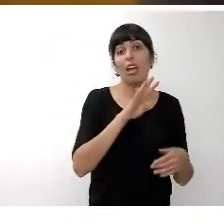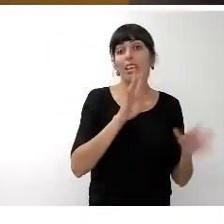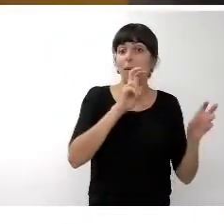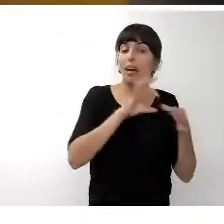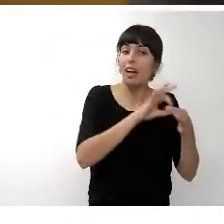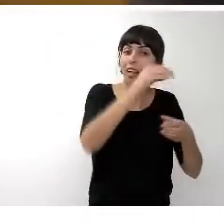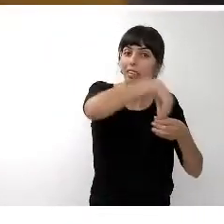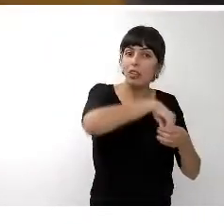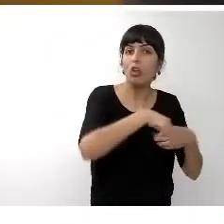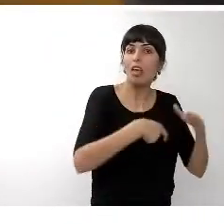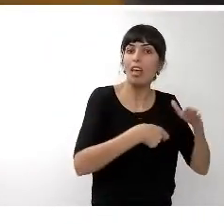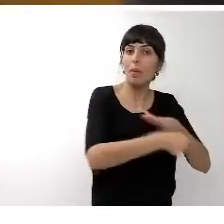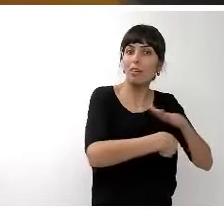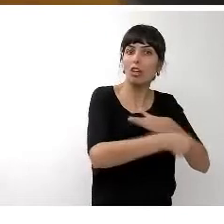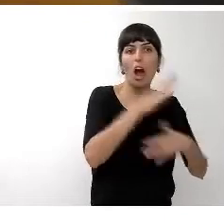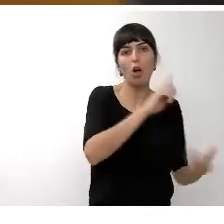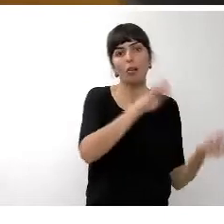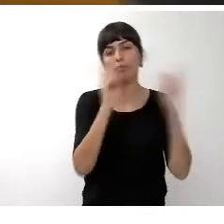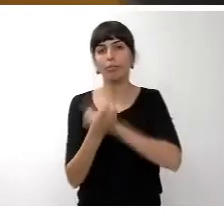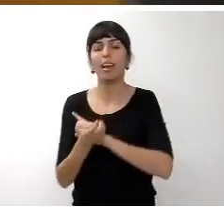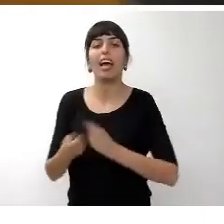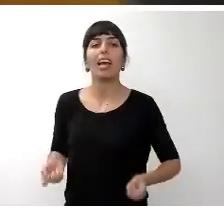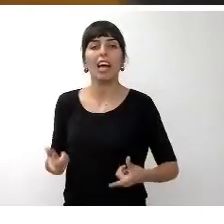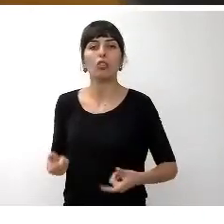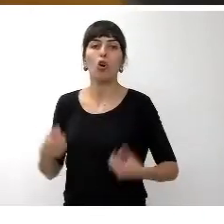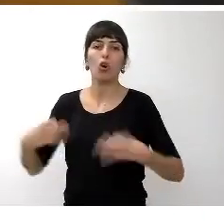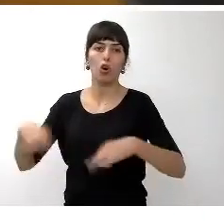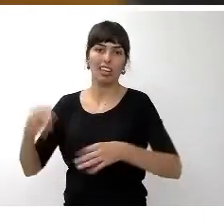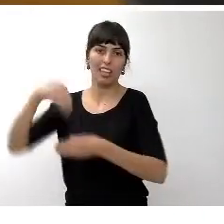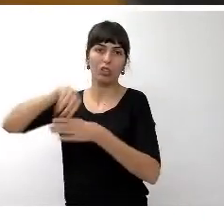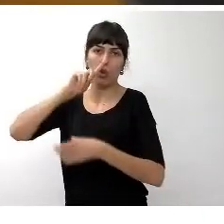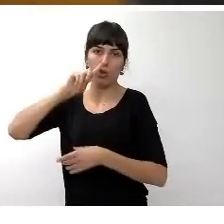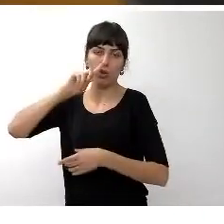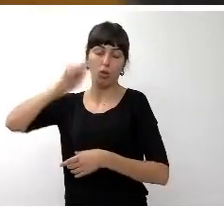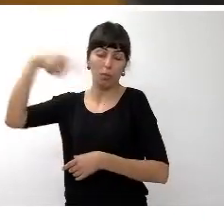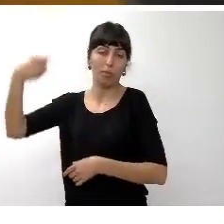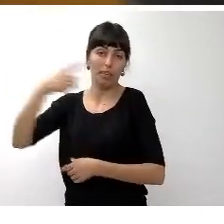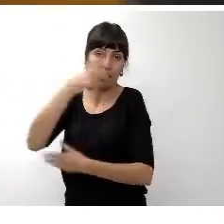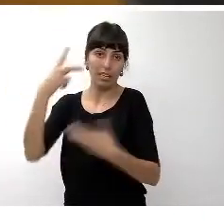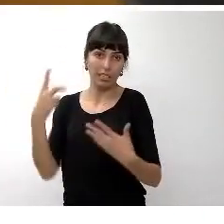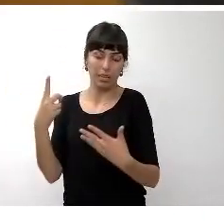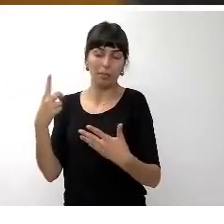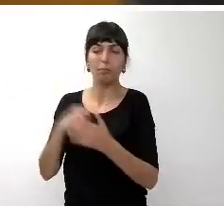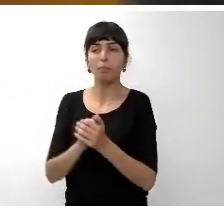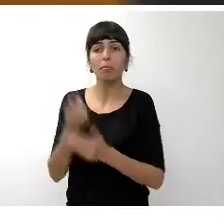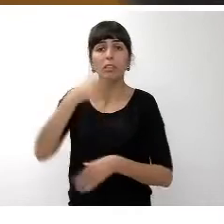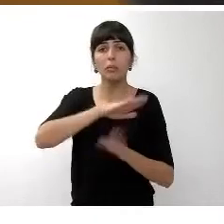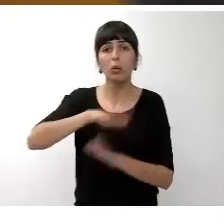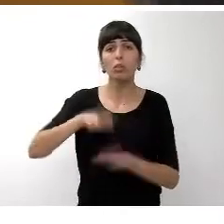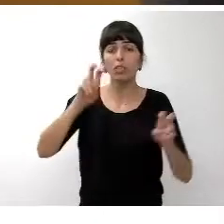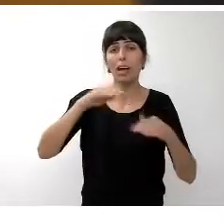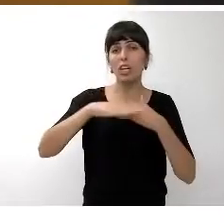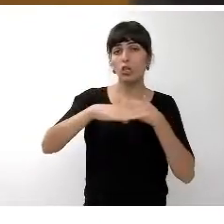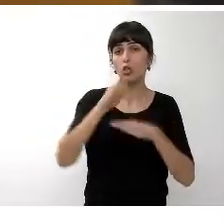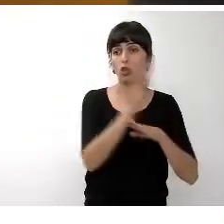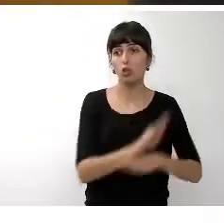figurar el año 2016 como gasto corriente y por último también en el ámbito de la sostenibilidad y